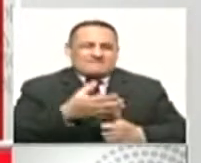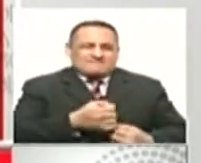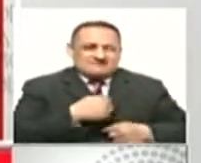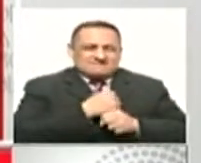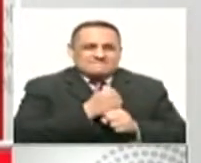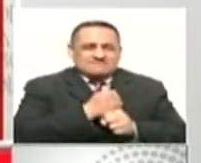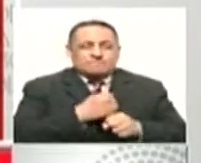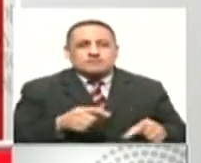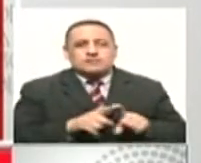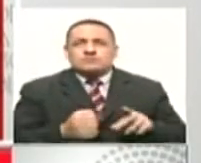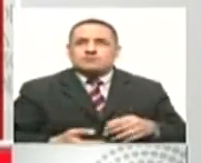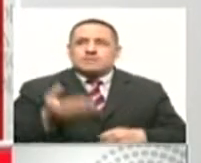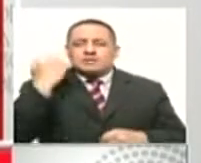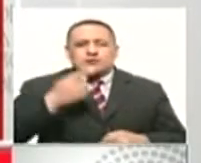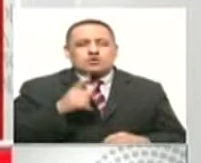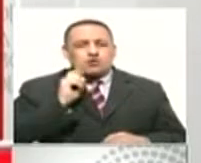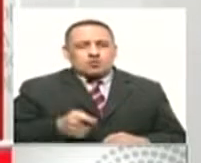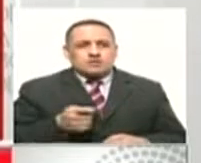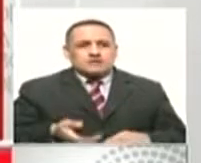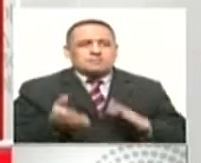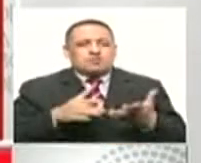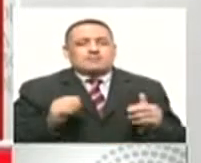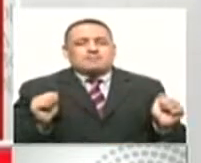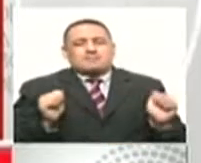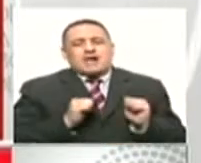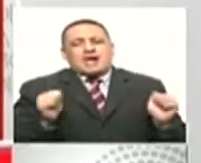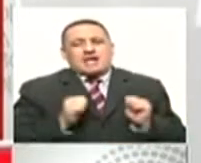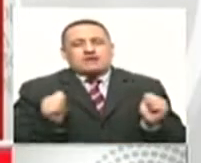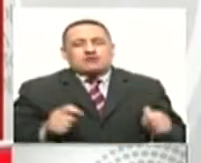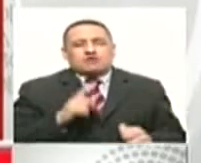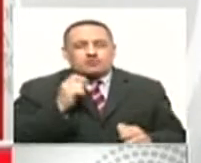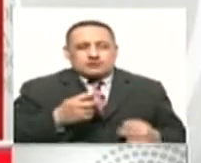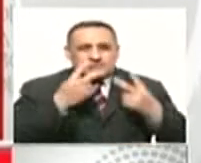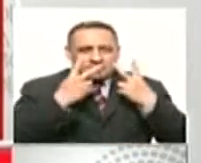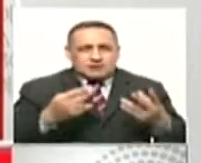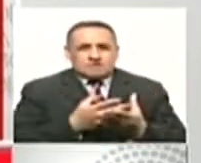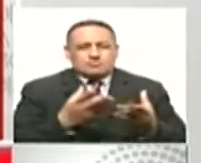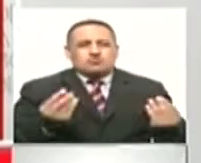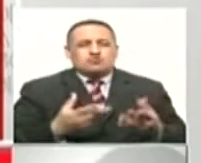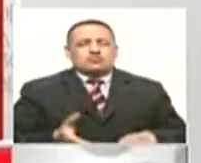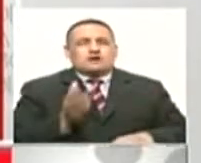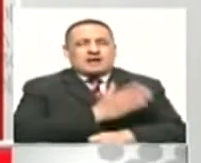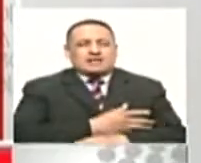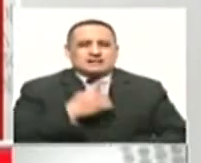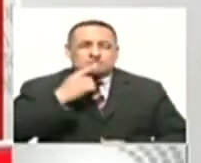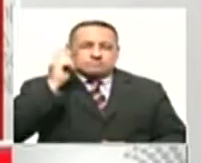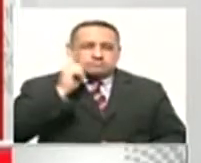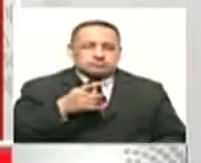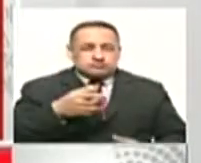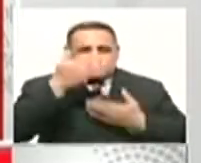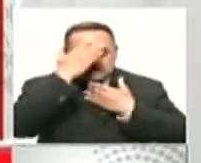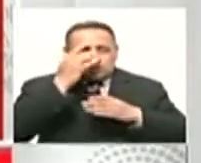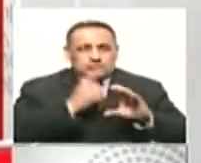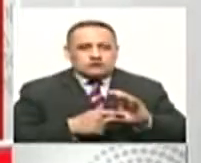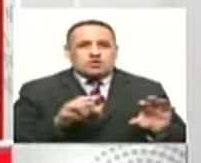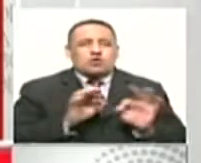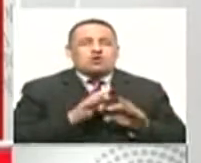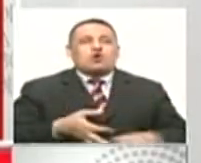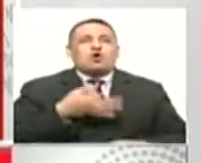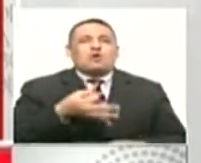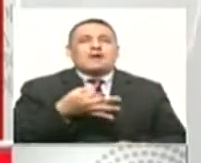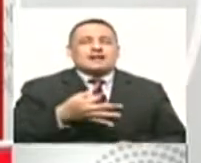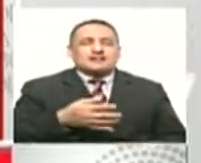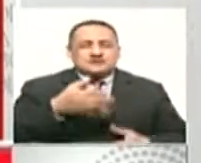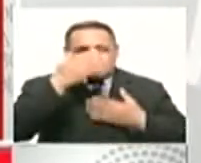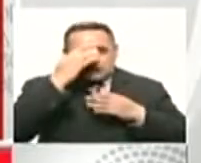ciudadanía. Claro, clarísimamente, hay que añadir a esos ejes que usted ha, que son ocho ejes que han presentado el tema